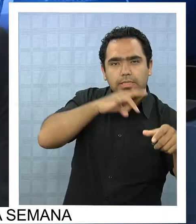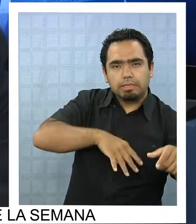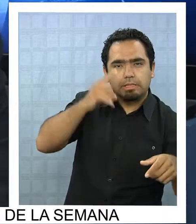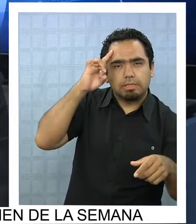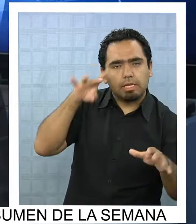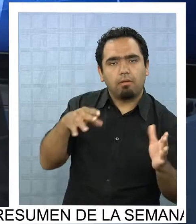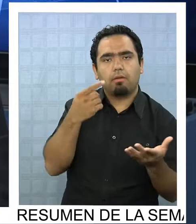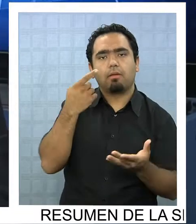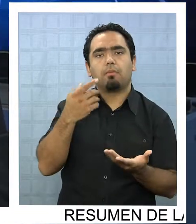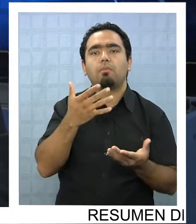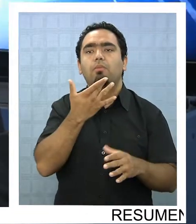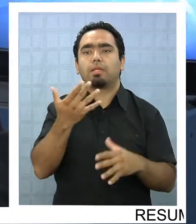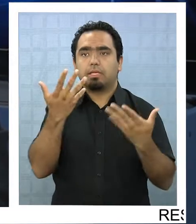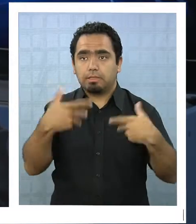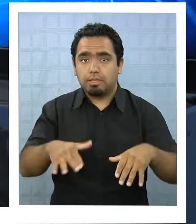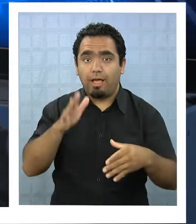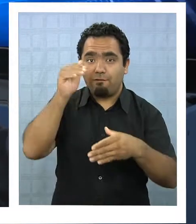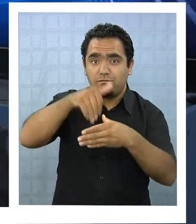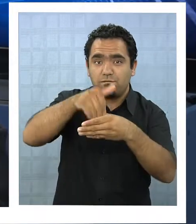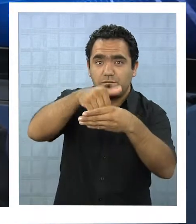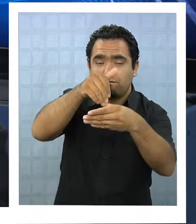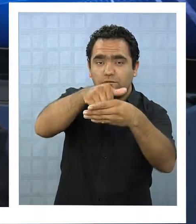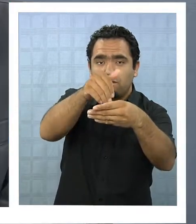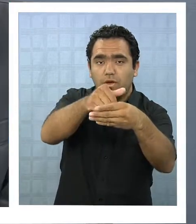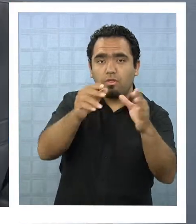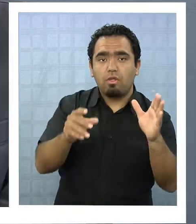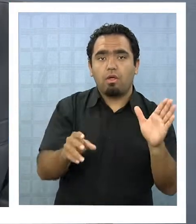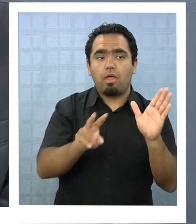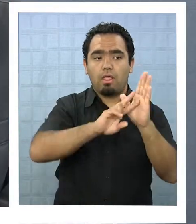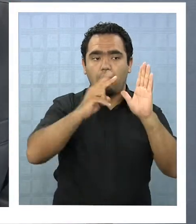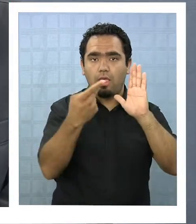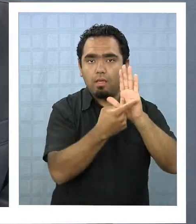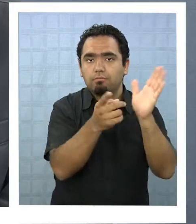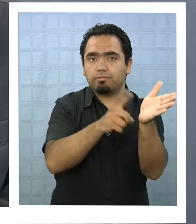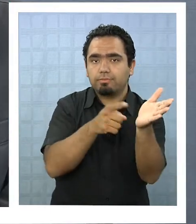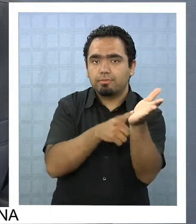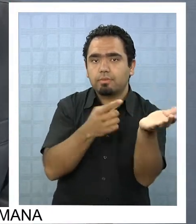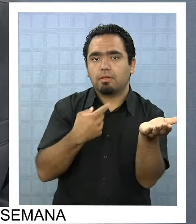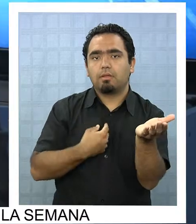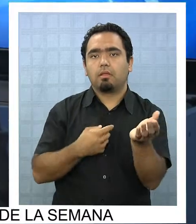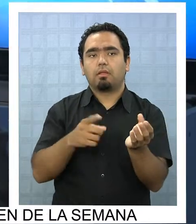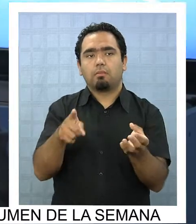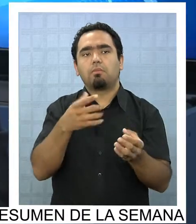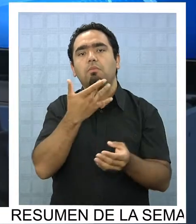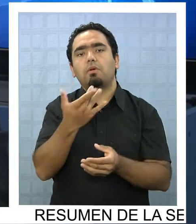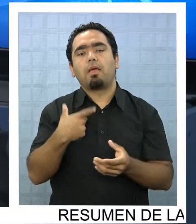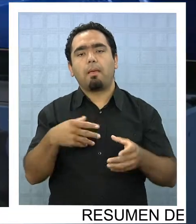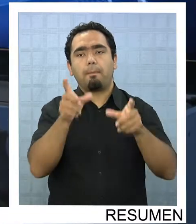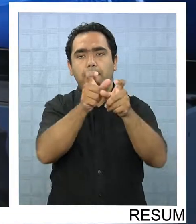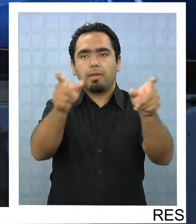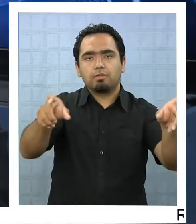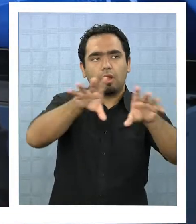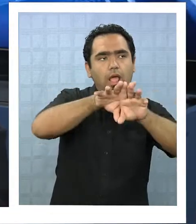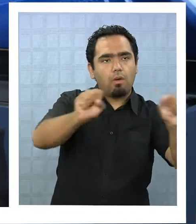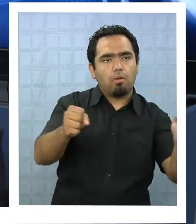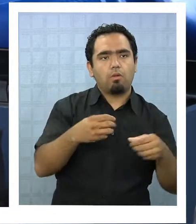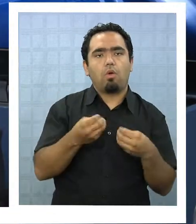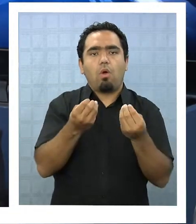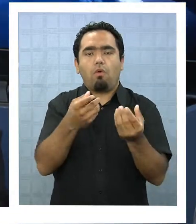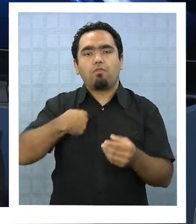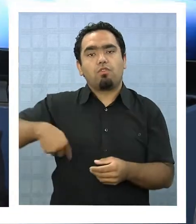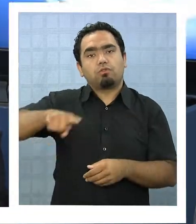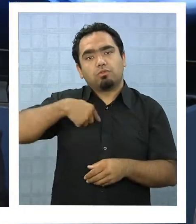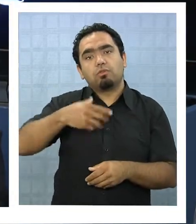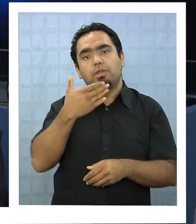estaban los votos para aprobar una reforma tributaria ambiciosa a mí, que la gente haga acuerdos no me parece grave si somos gobierno algún día, también vamos a promover